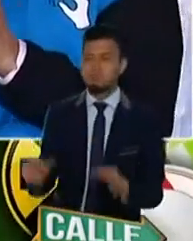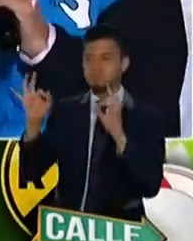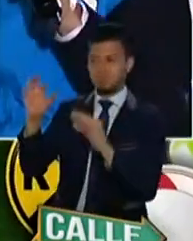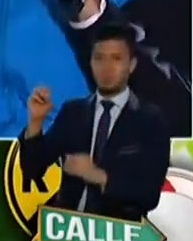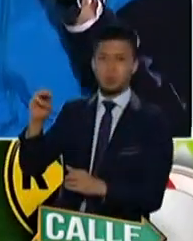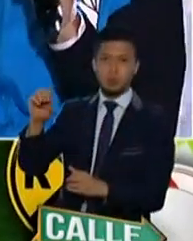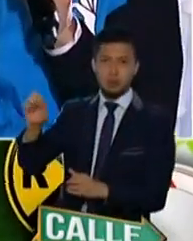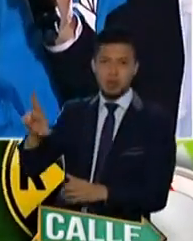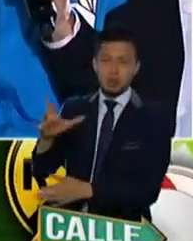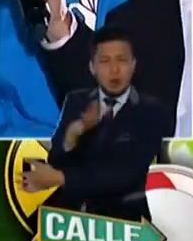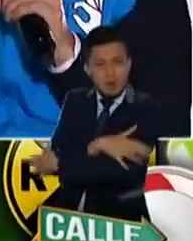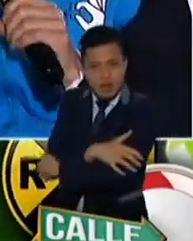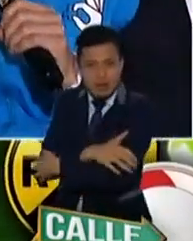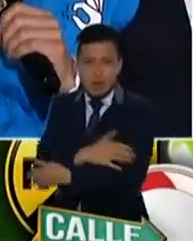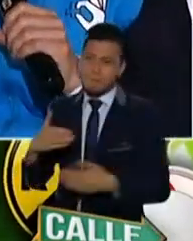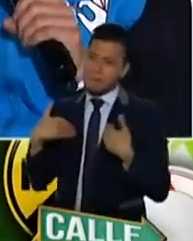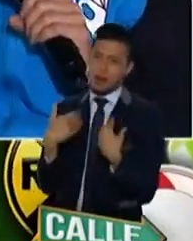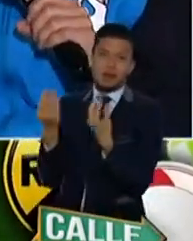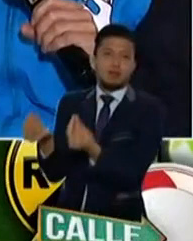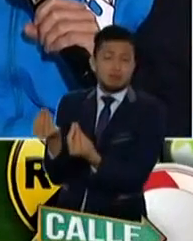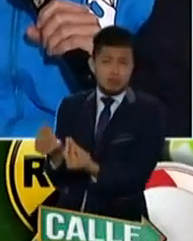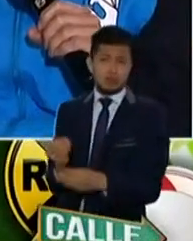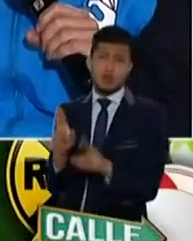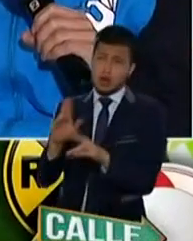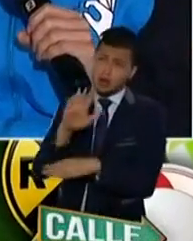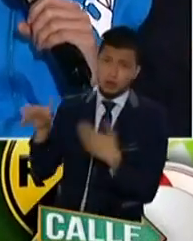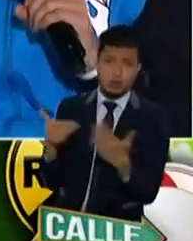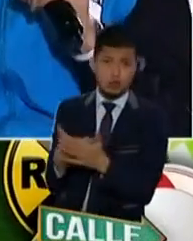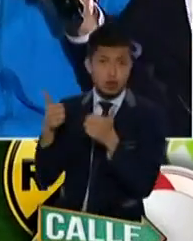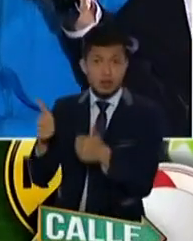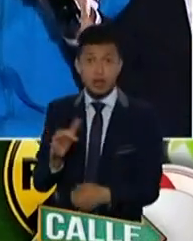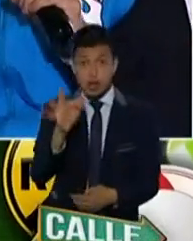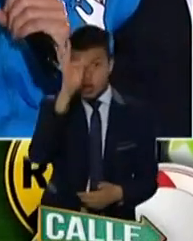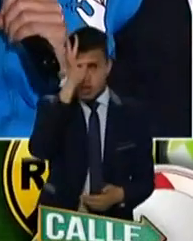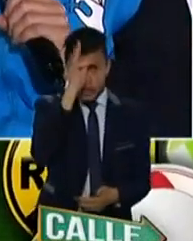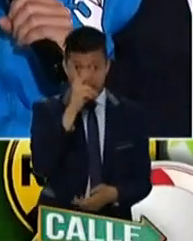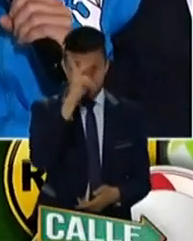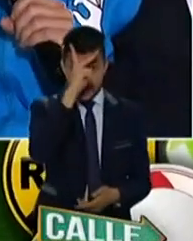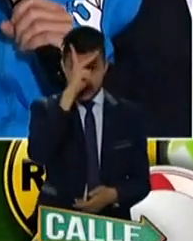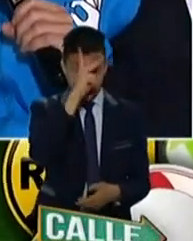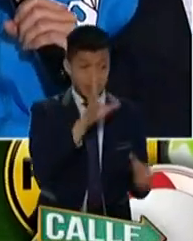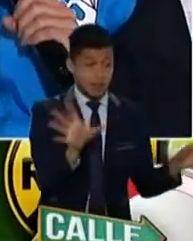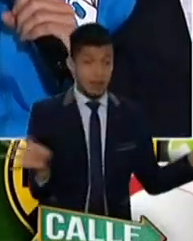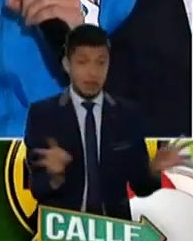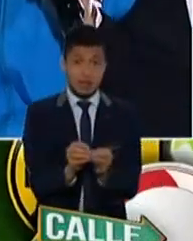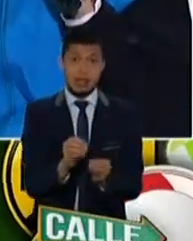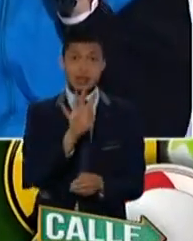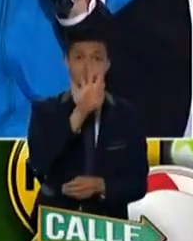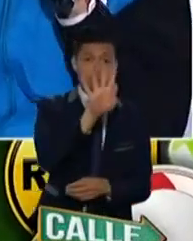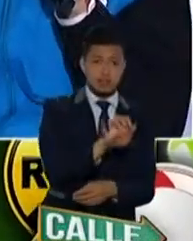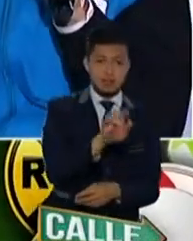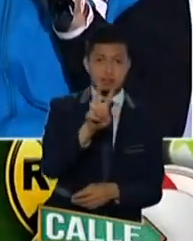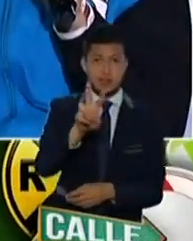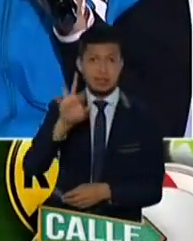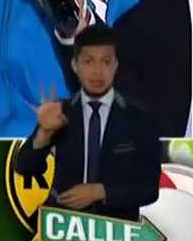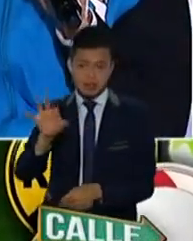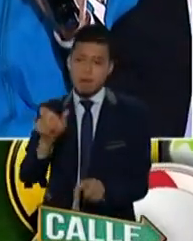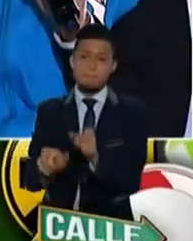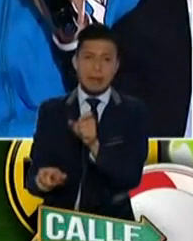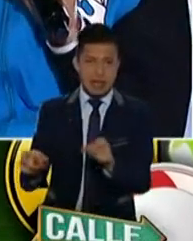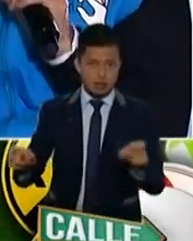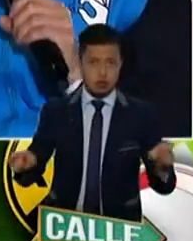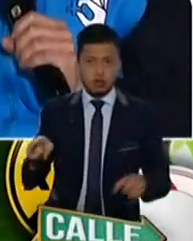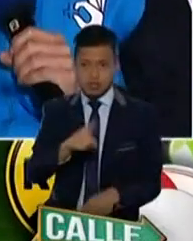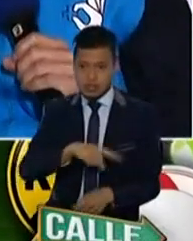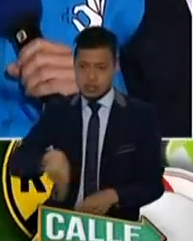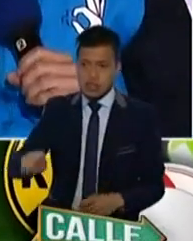un abrazo, me alegra mucho que todo vaya bien. Nuestro hospital de Kennedy ya tiene 923 personas de primera